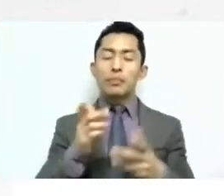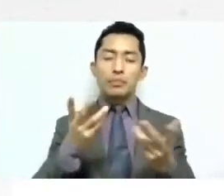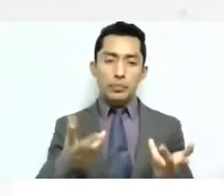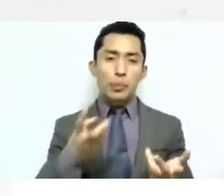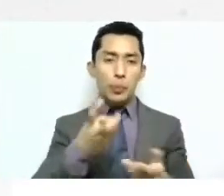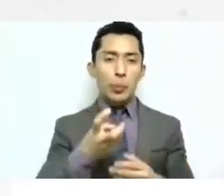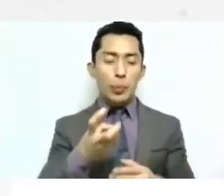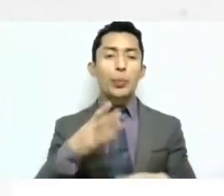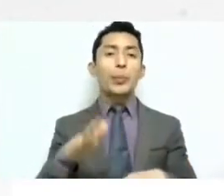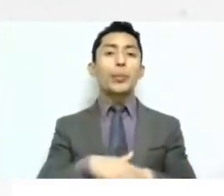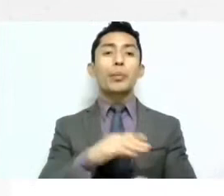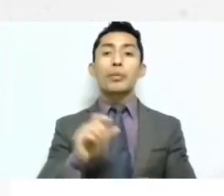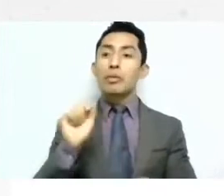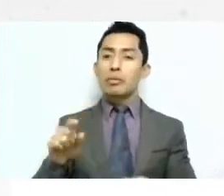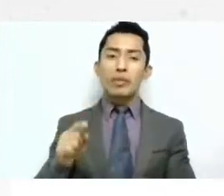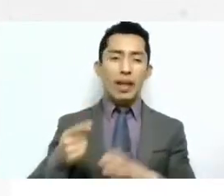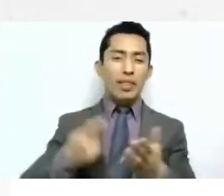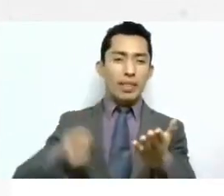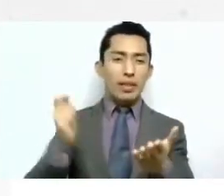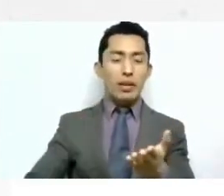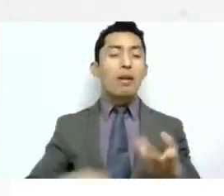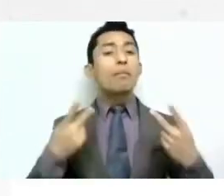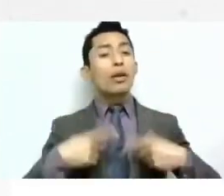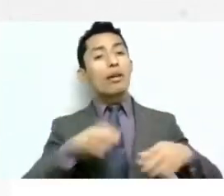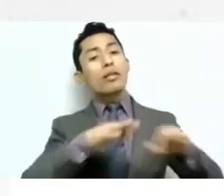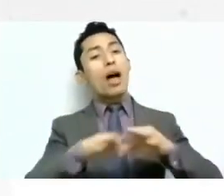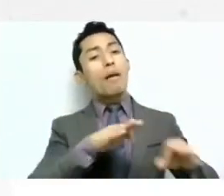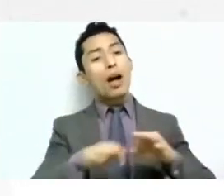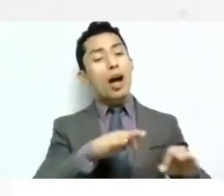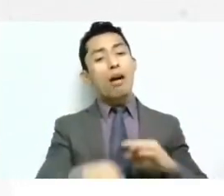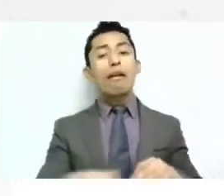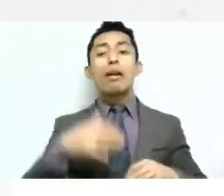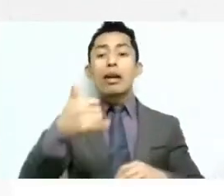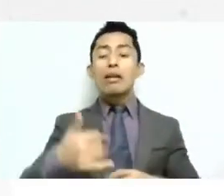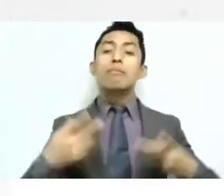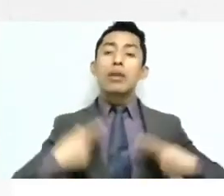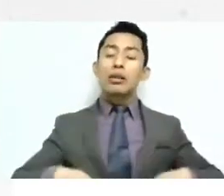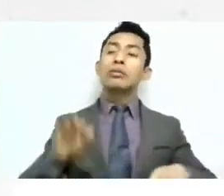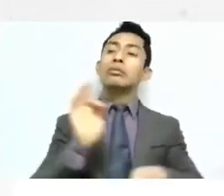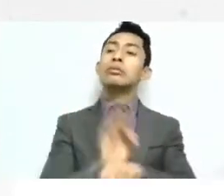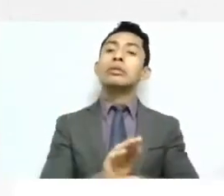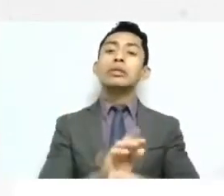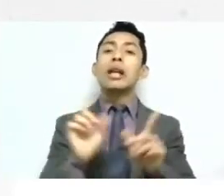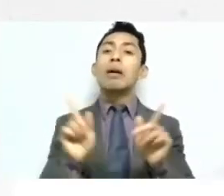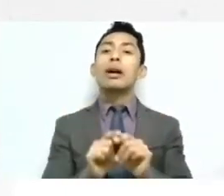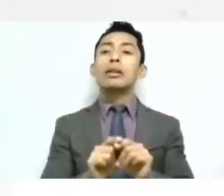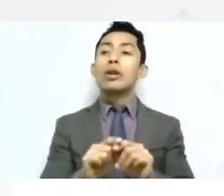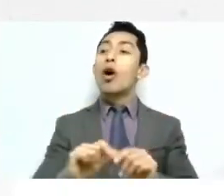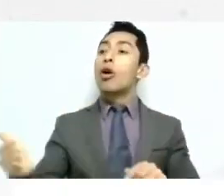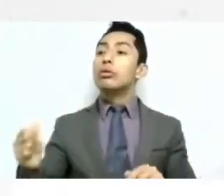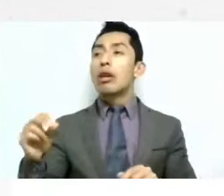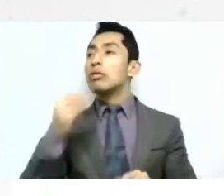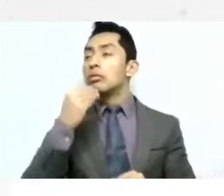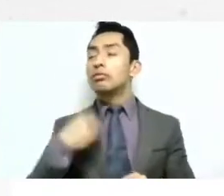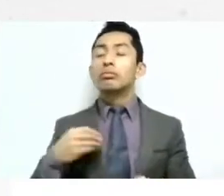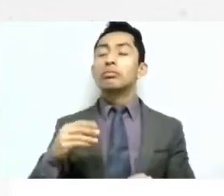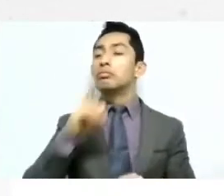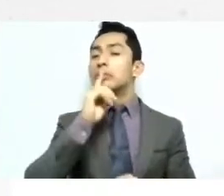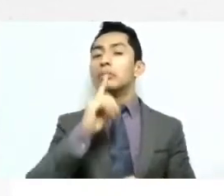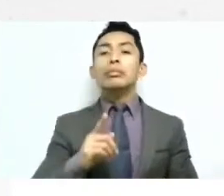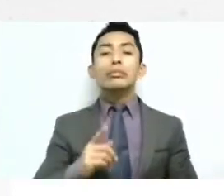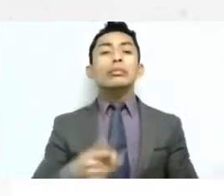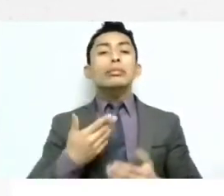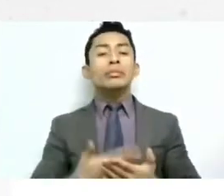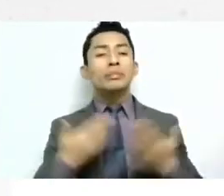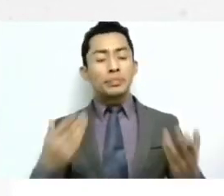digo tenían nada más como el trabajador y sus beneficiarios y ahorita esta protección pues es protección